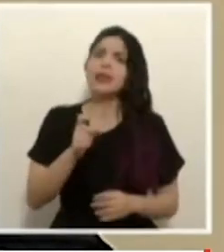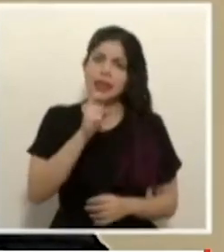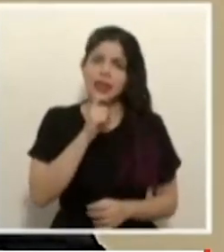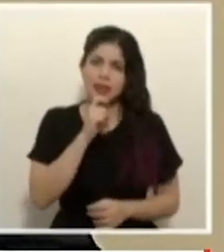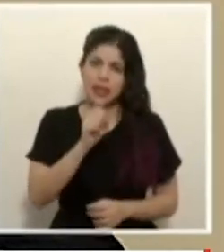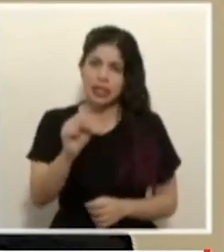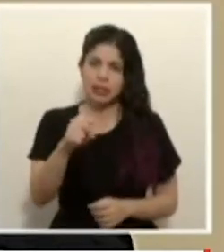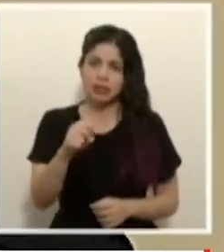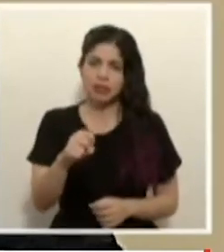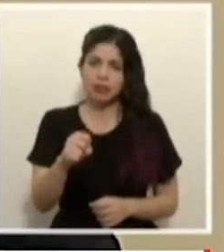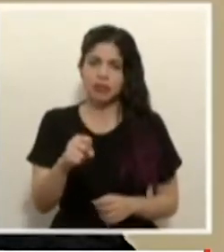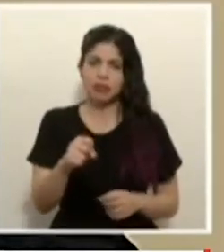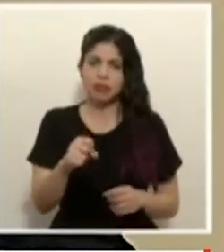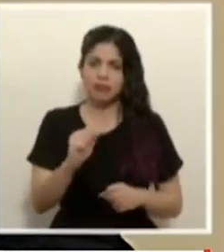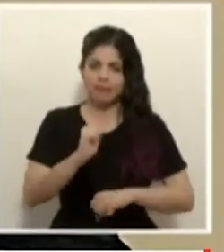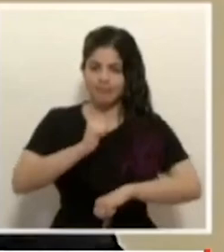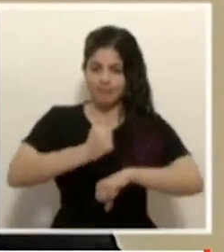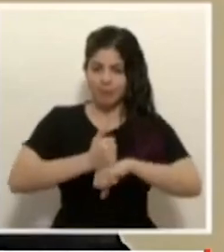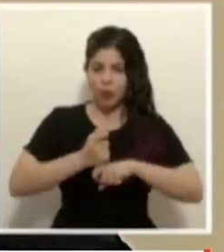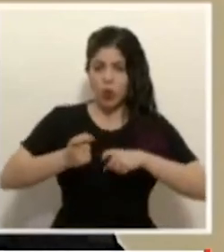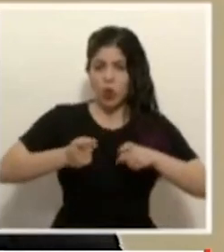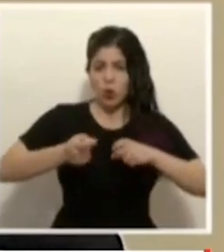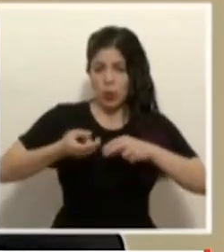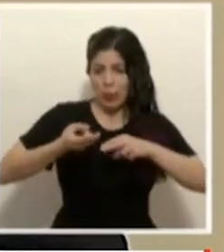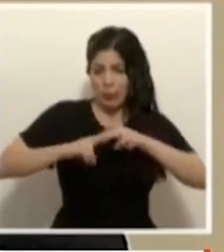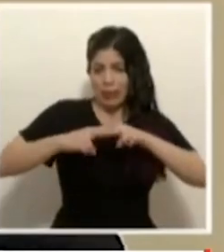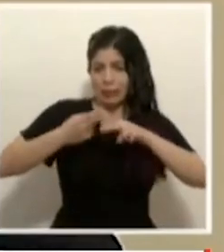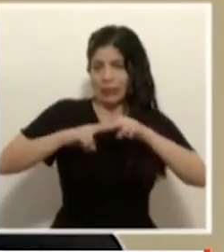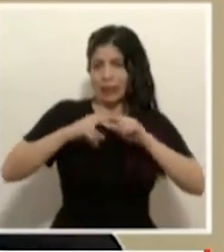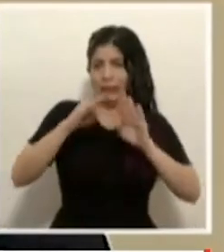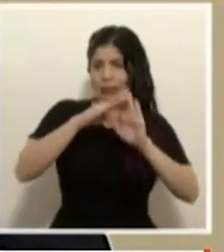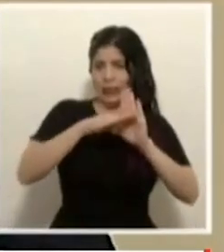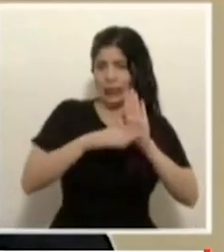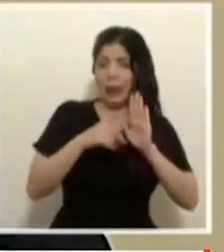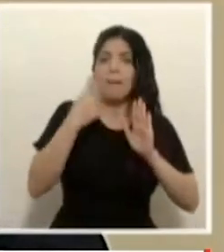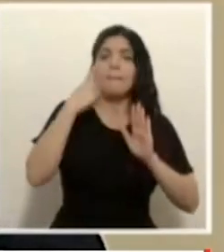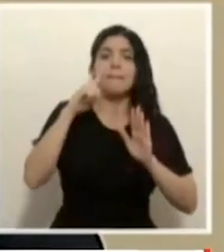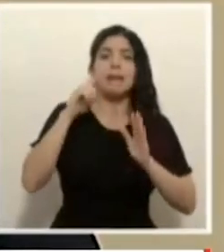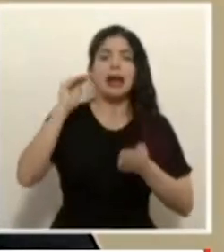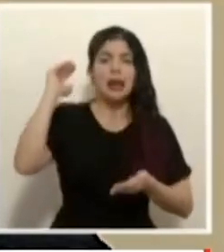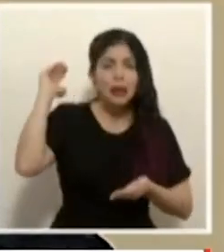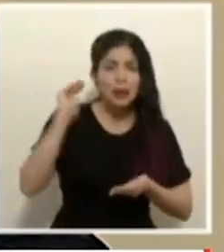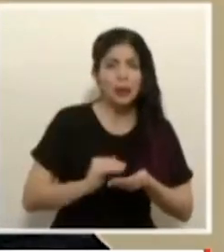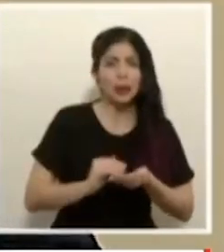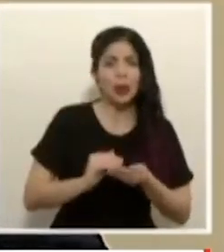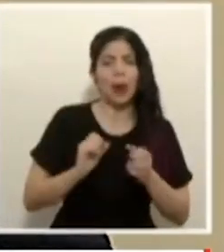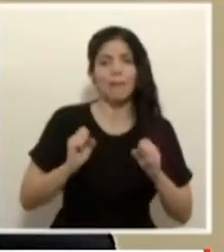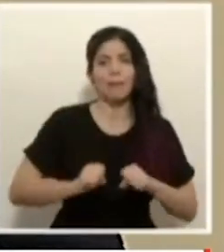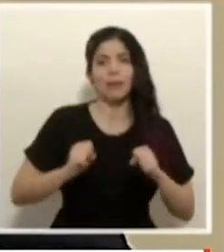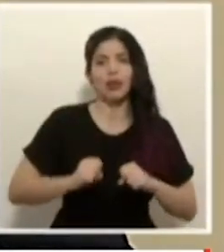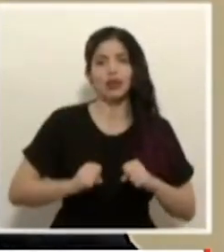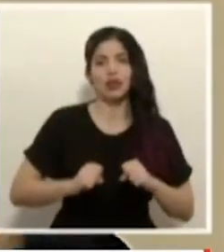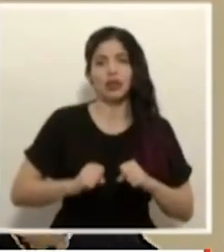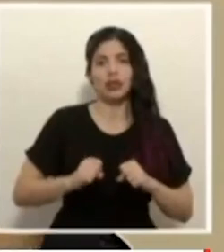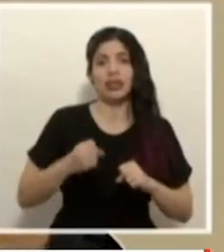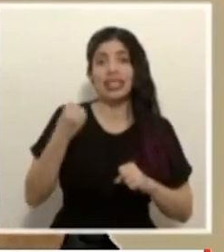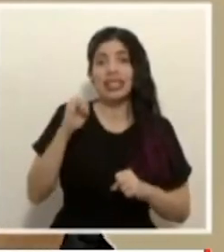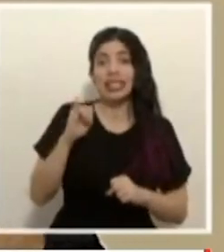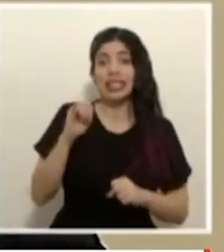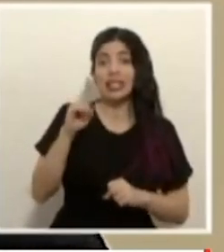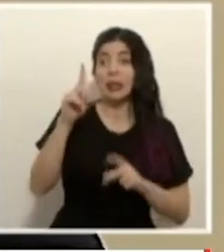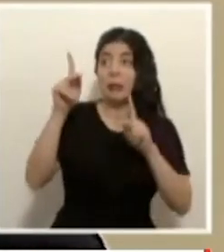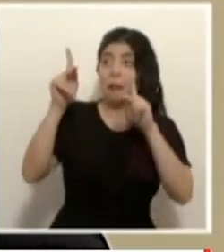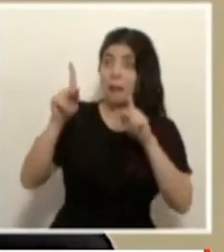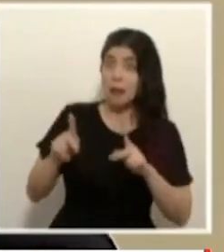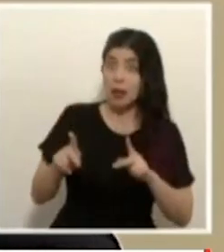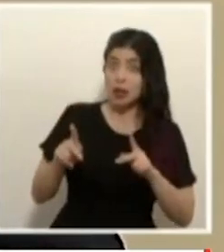de poner controles adicionales para reducir al mínimo posible esa probabilidad estadística de que alguien a pesar